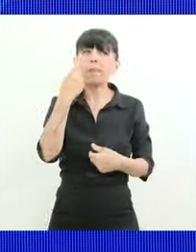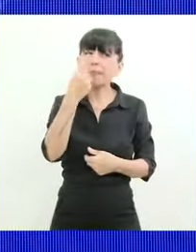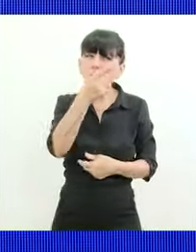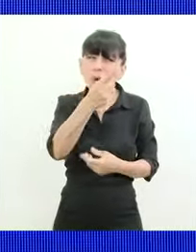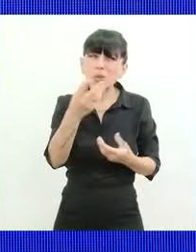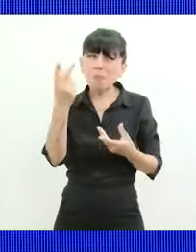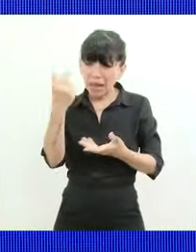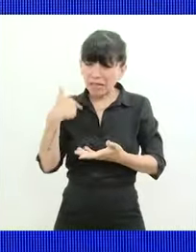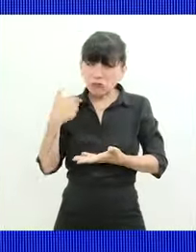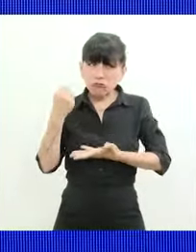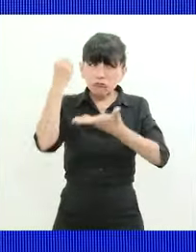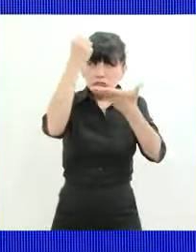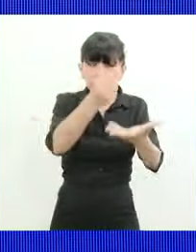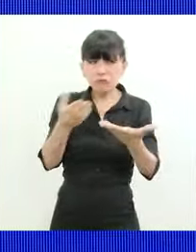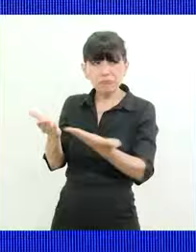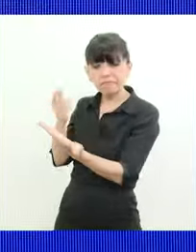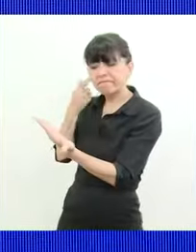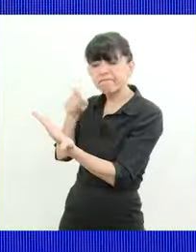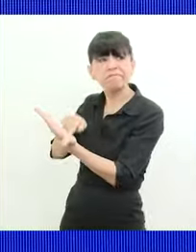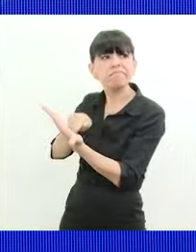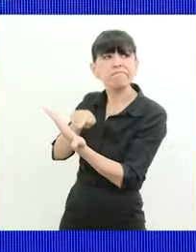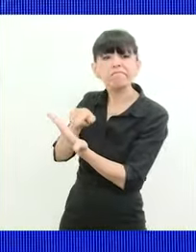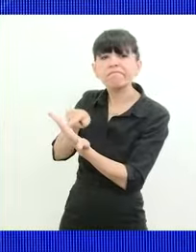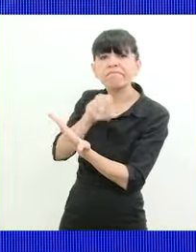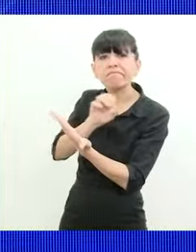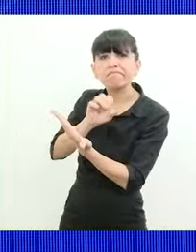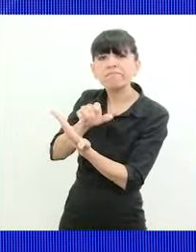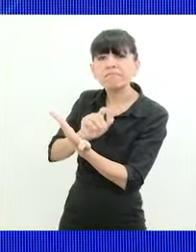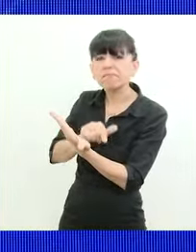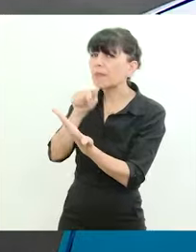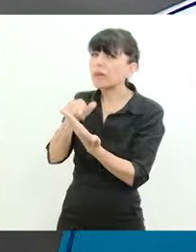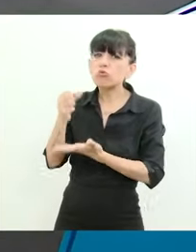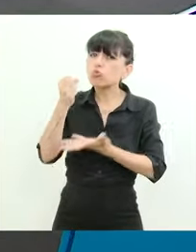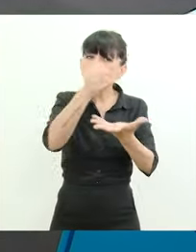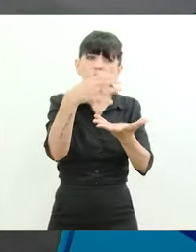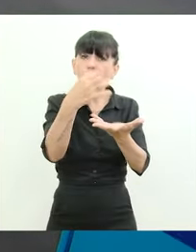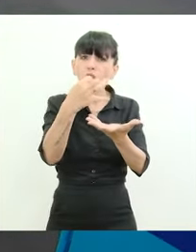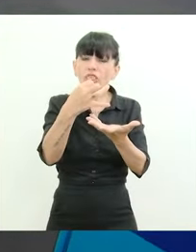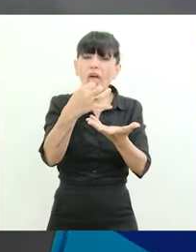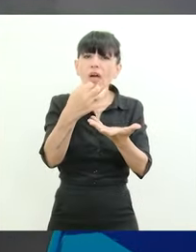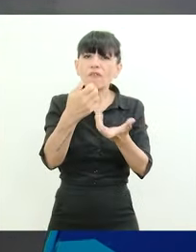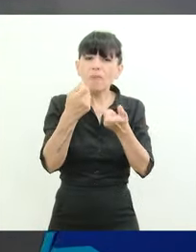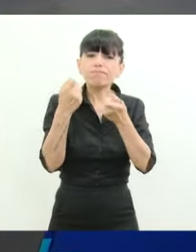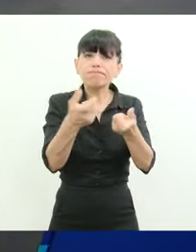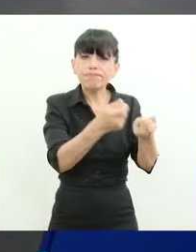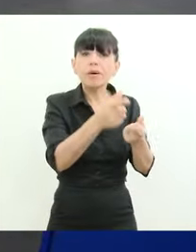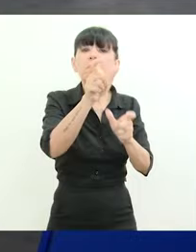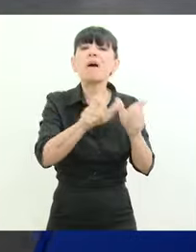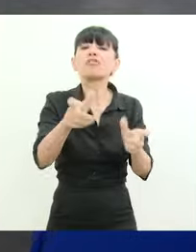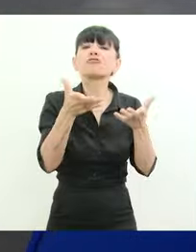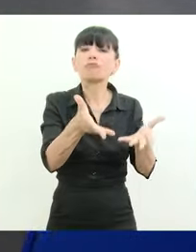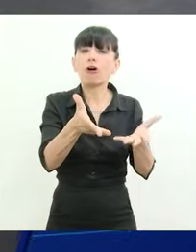subsidio y ahí aceleramos el tema de que el subsidio tiene que ser nominado a las personas en segundo lugar